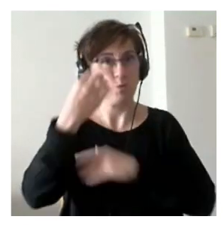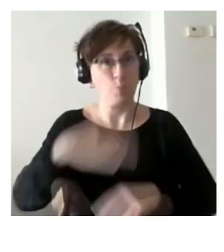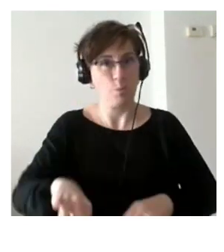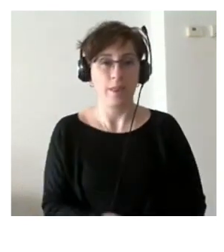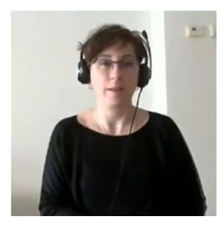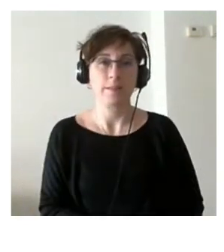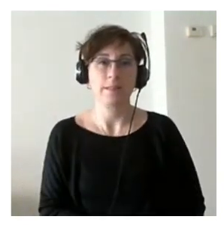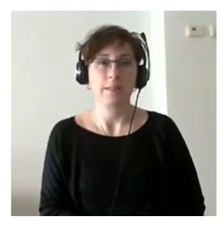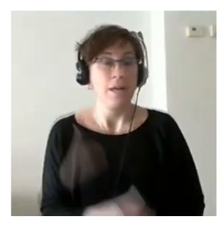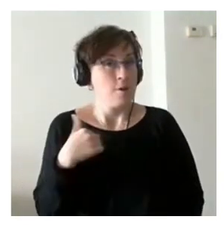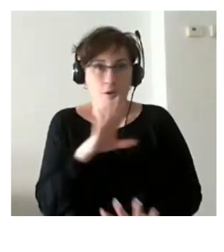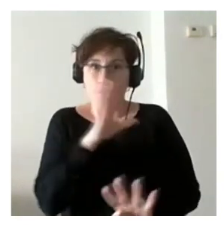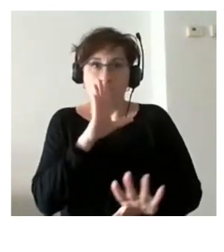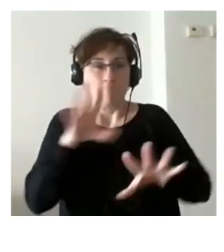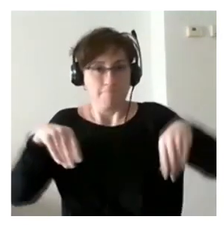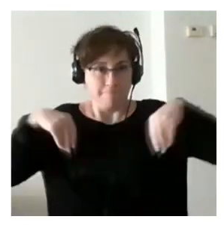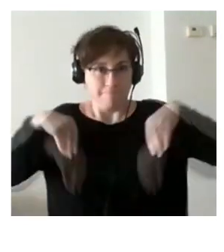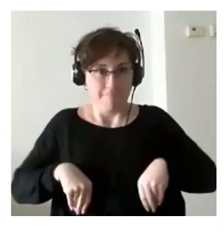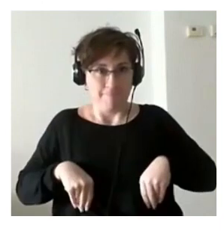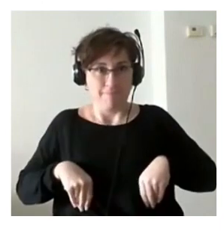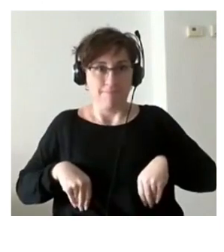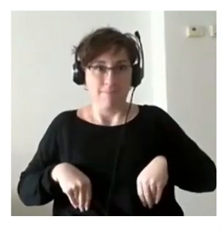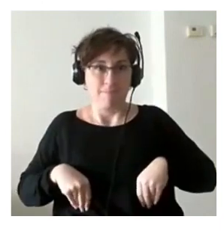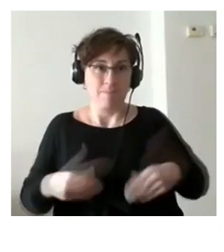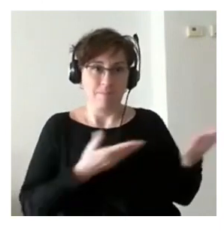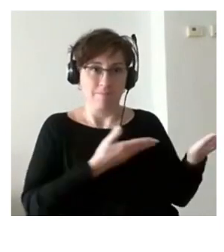ya yo me voy a callar y voy a dejar al protagonista